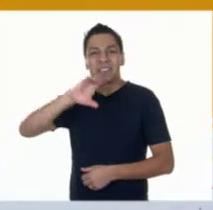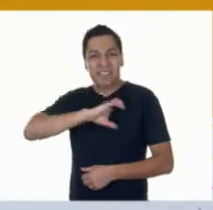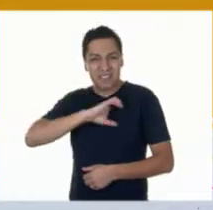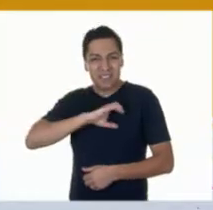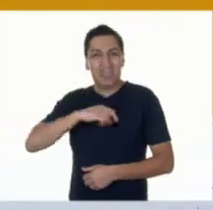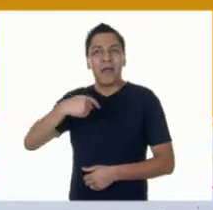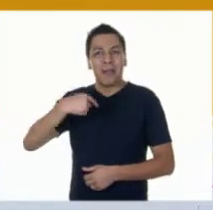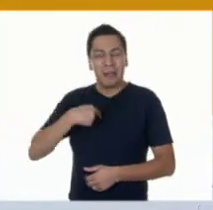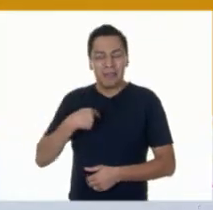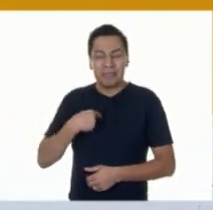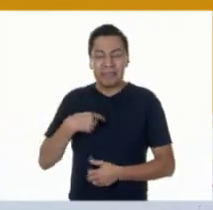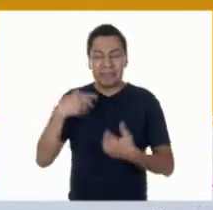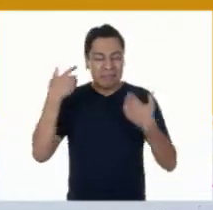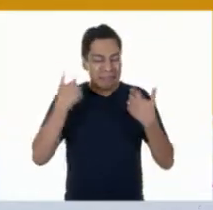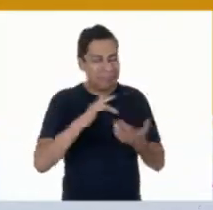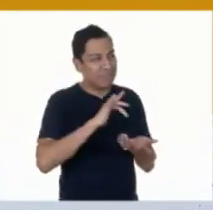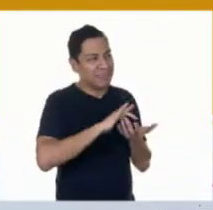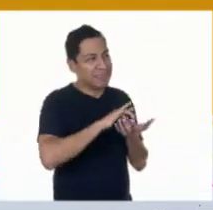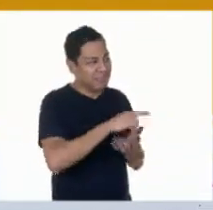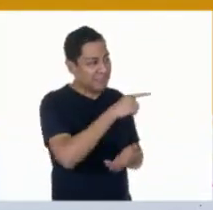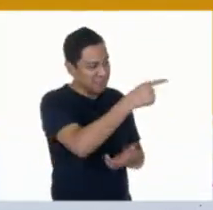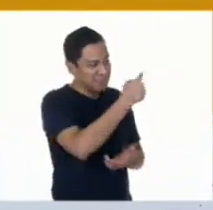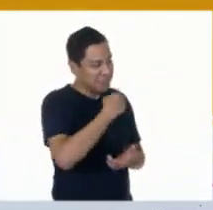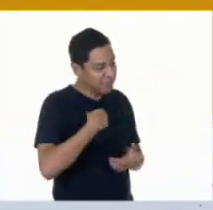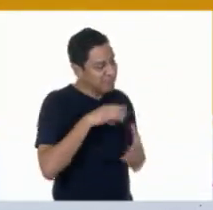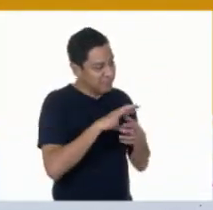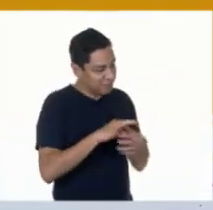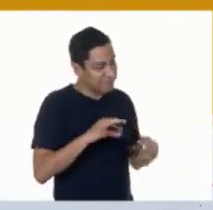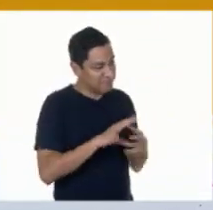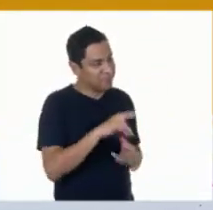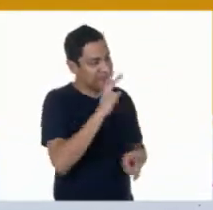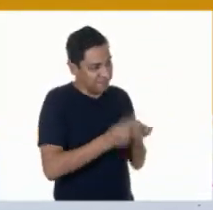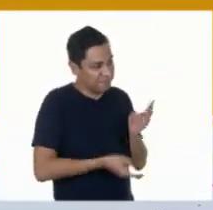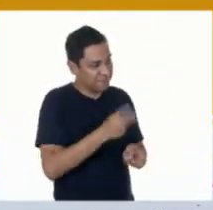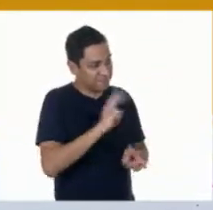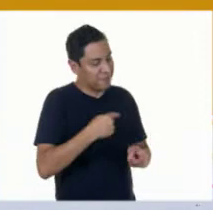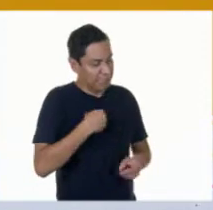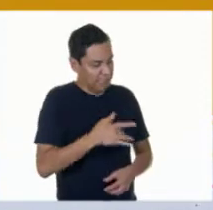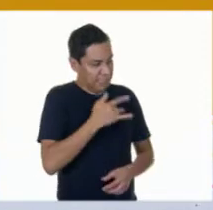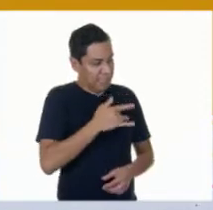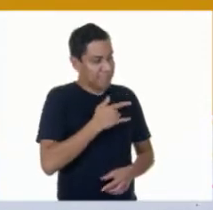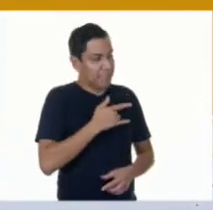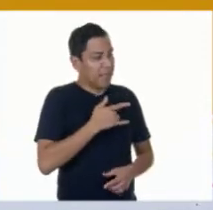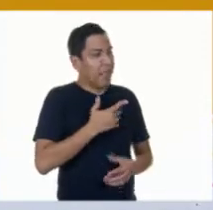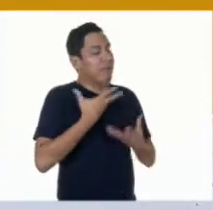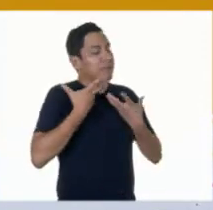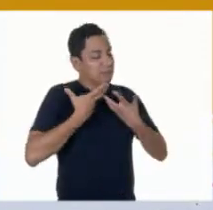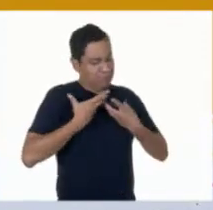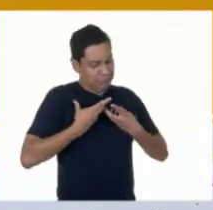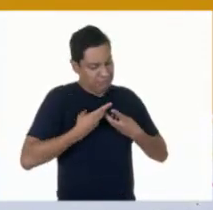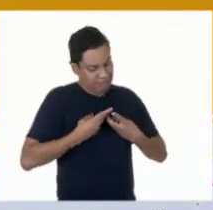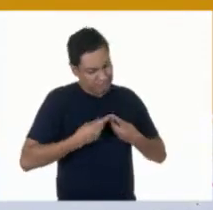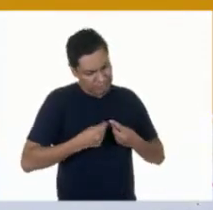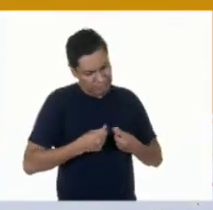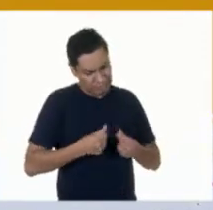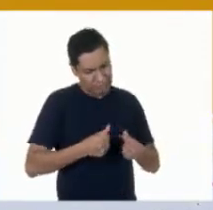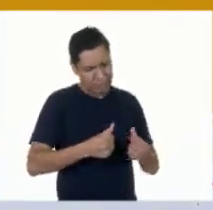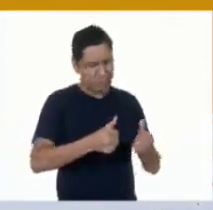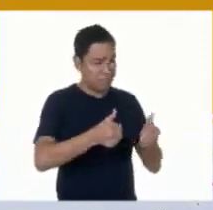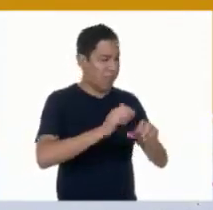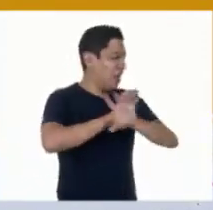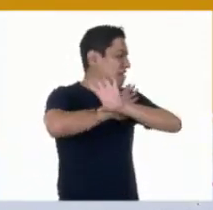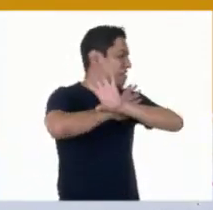¡Ay, gracias, maestra Ale, por haber platicado conmigo y así yo ya saliera de esta